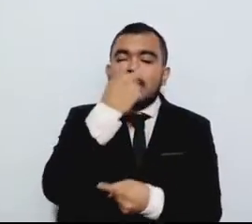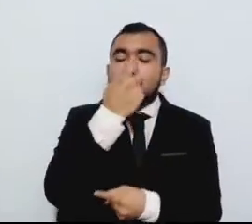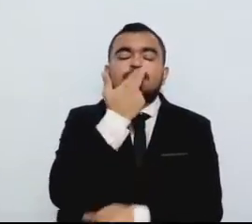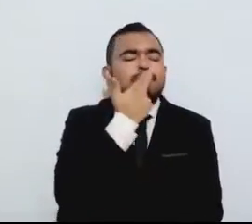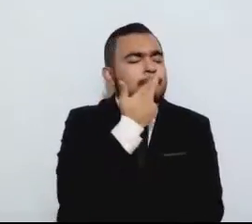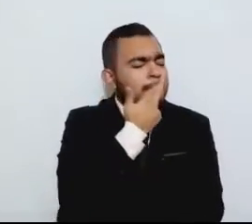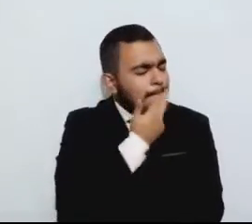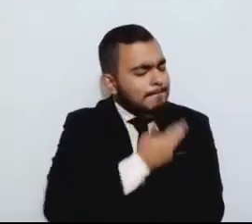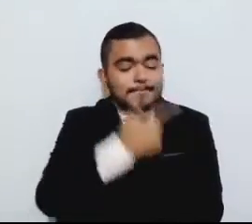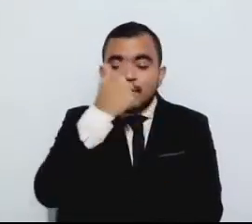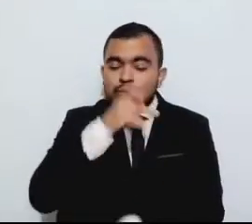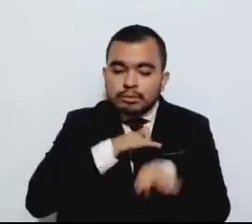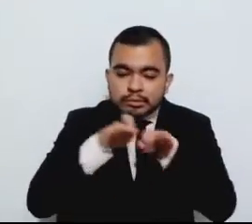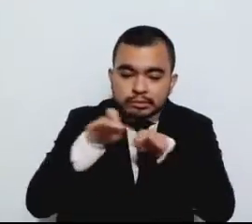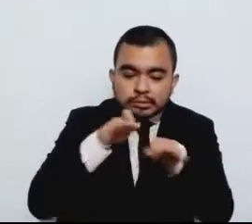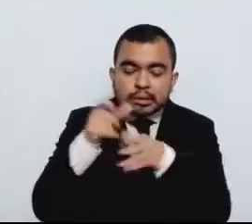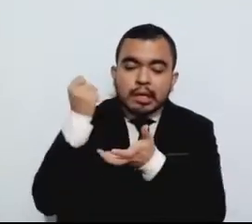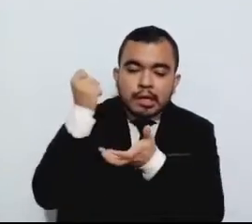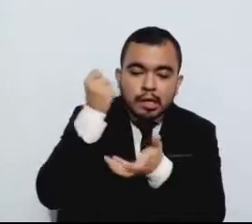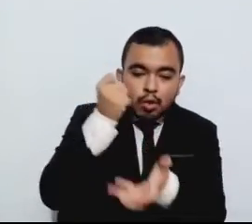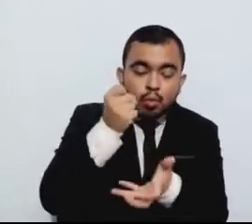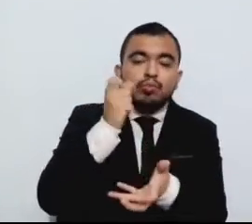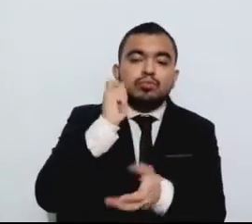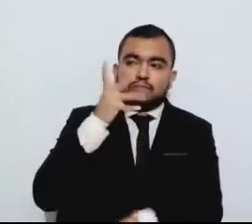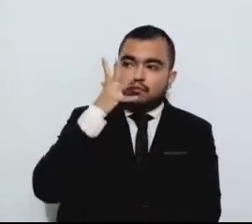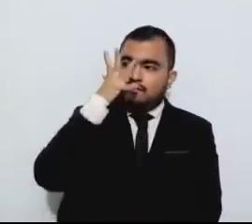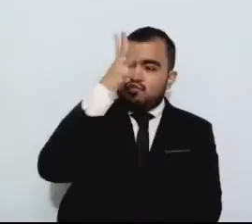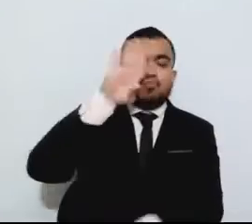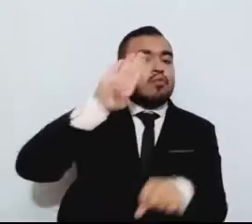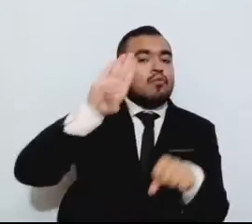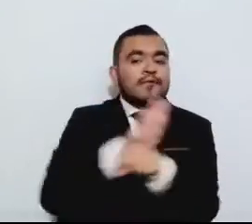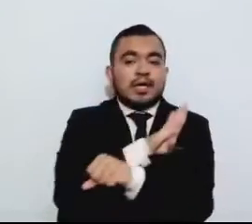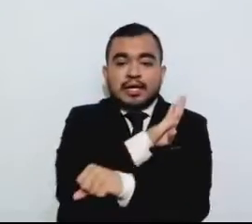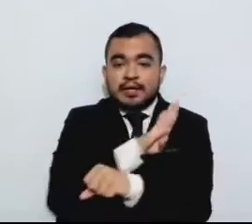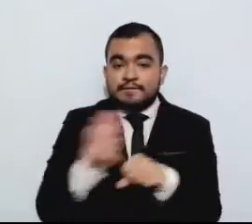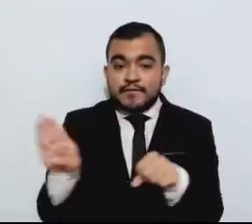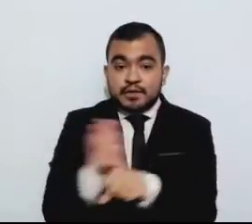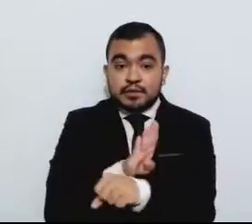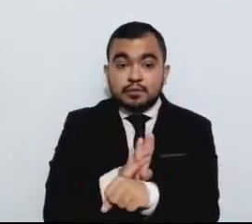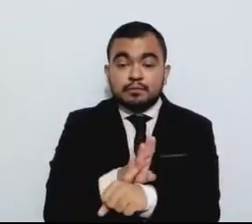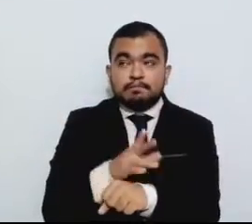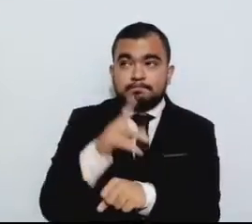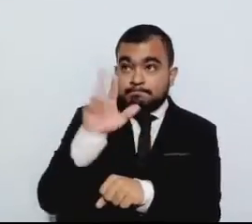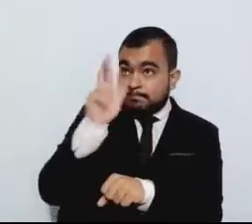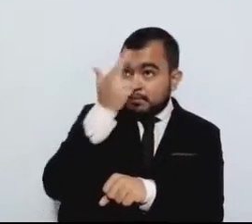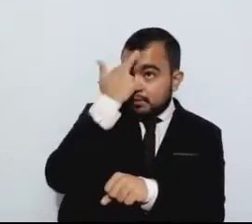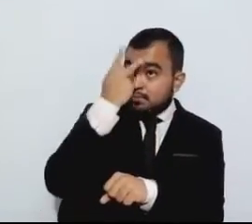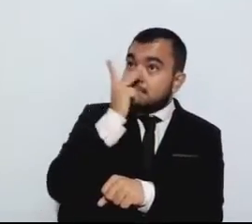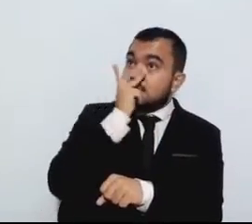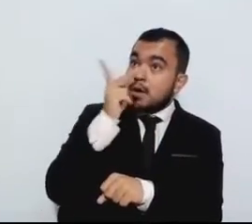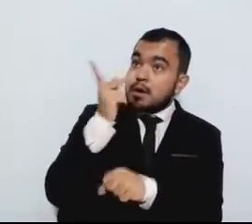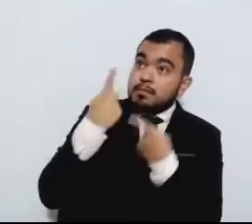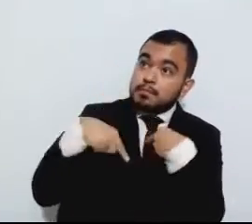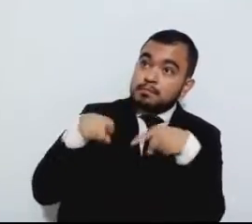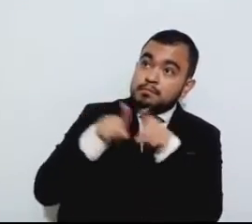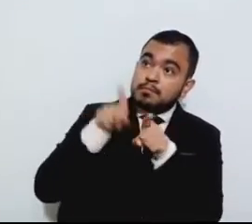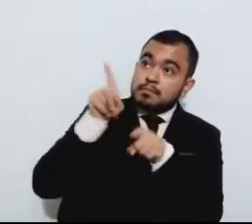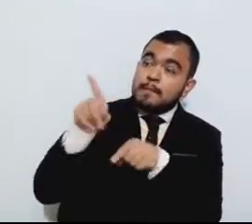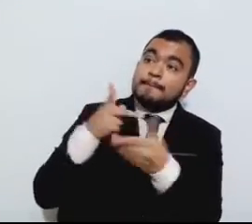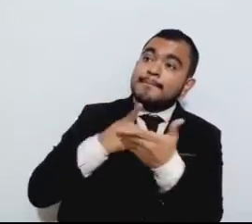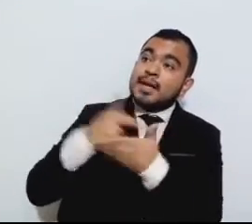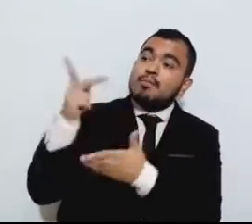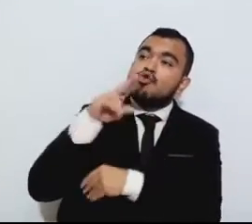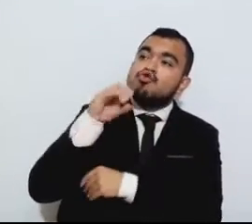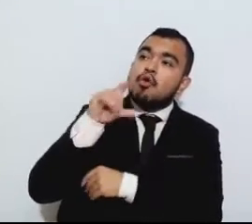de esfuerzos y recursos que podemos y debemos hacer. Recordemos las palabras del Premio Nobel de Literatura, la chilena